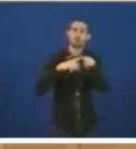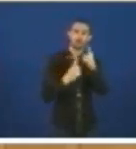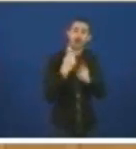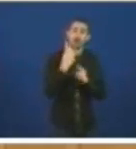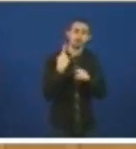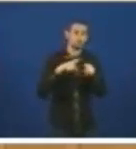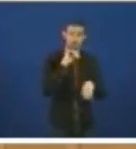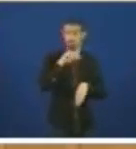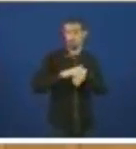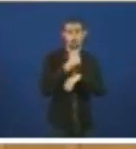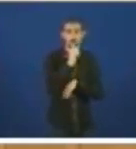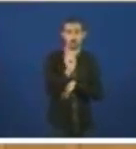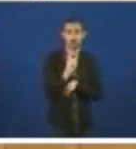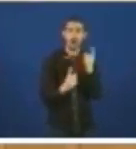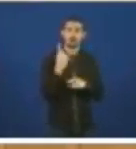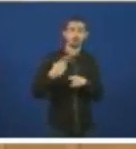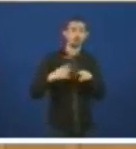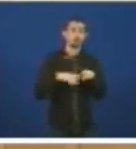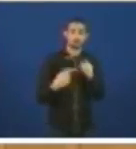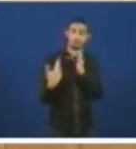cumpriron, hai cousas que non sabemos,